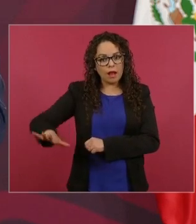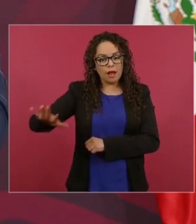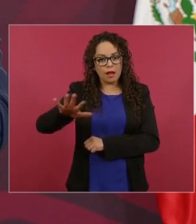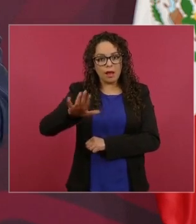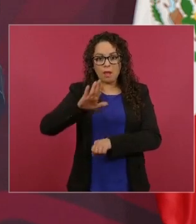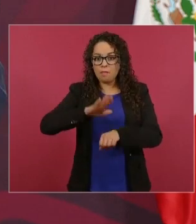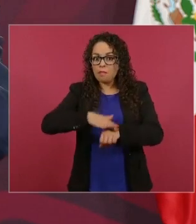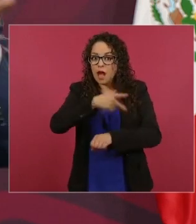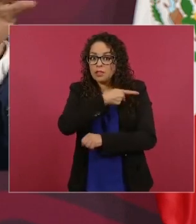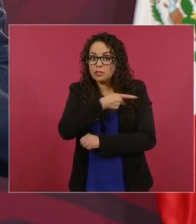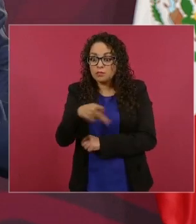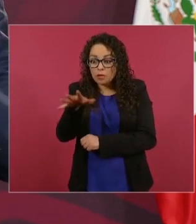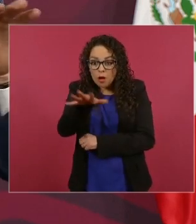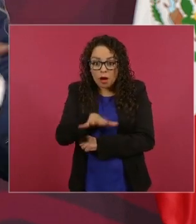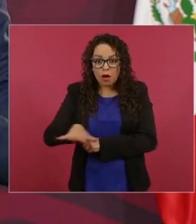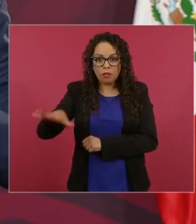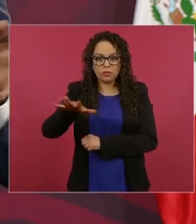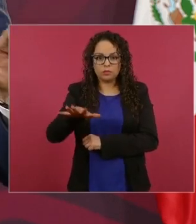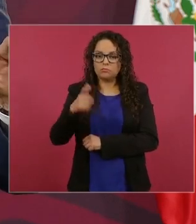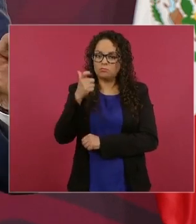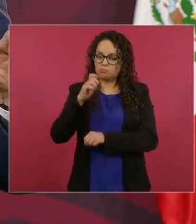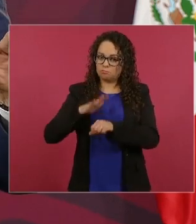En esos estados